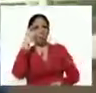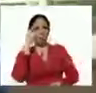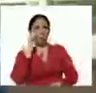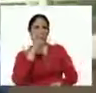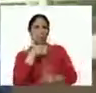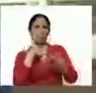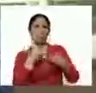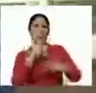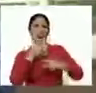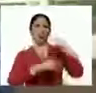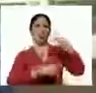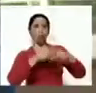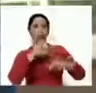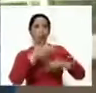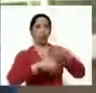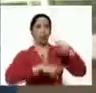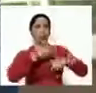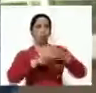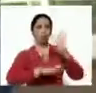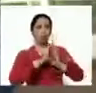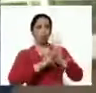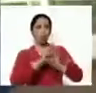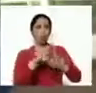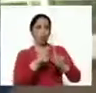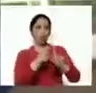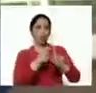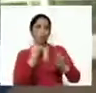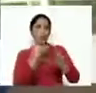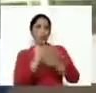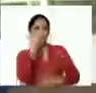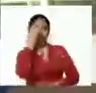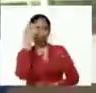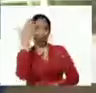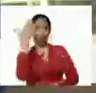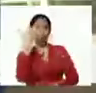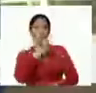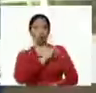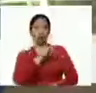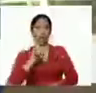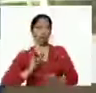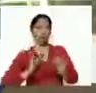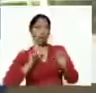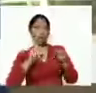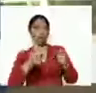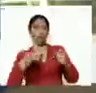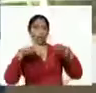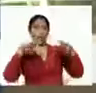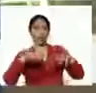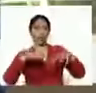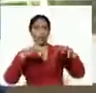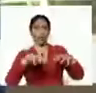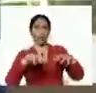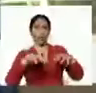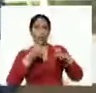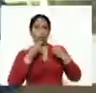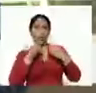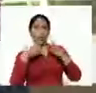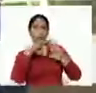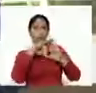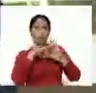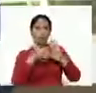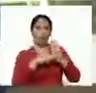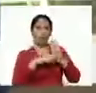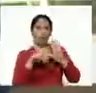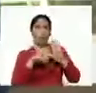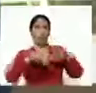proceso productivo. Bueno, en primer lugar, agradecer a Dios que ya llegaron las lluvias en buena medida. No llegaron